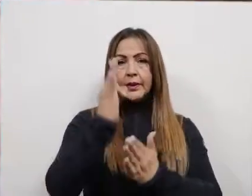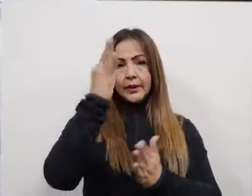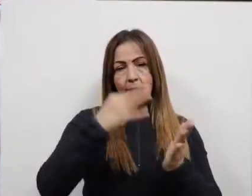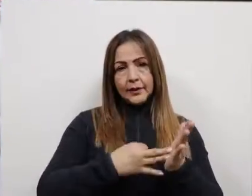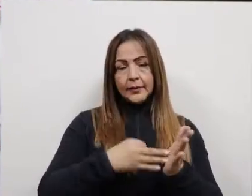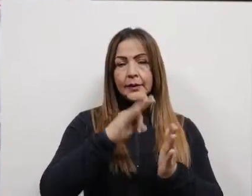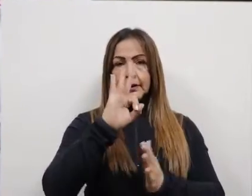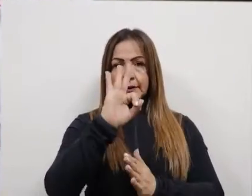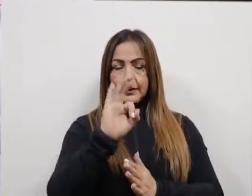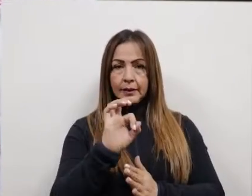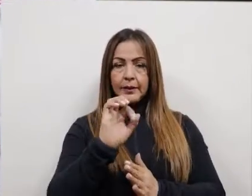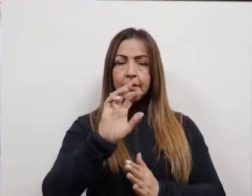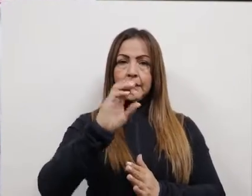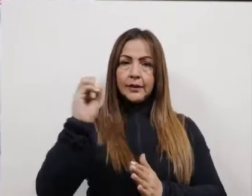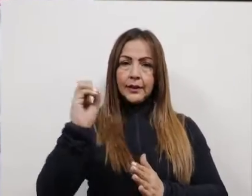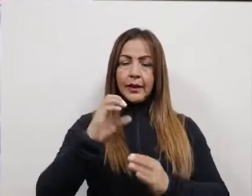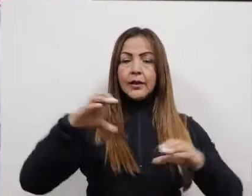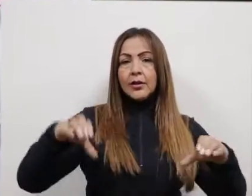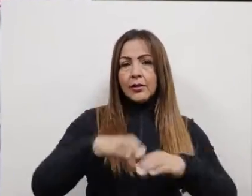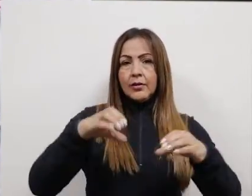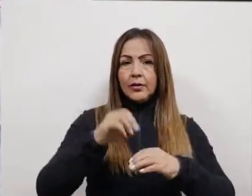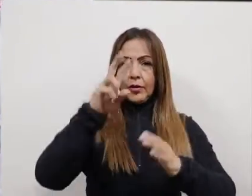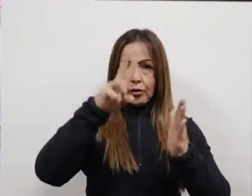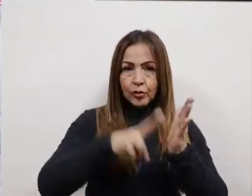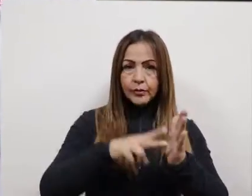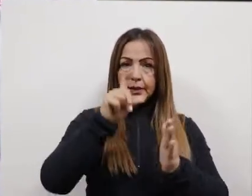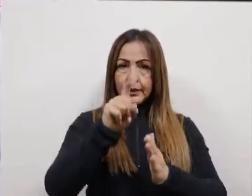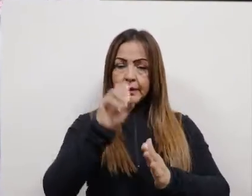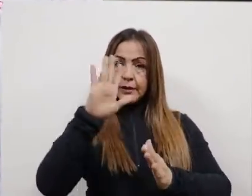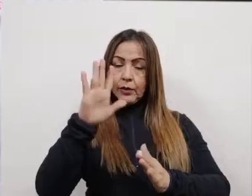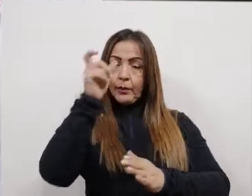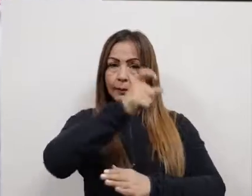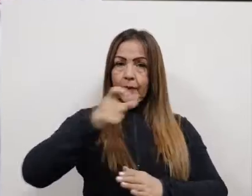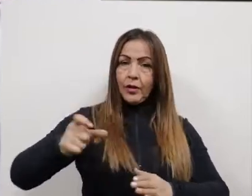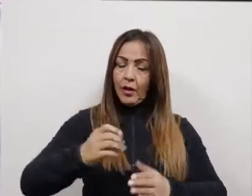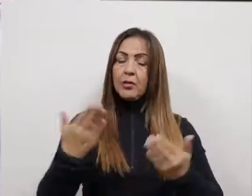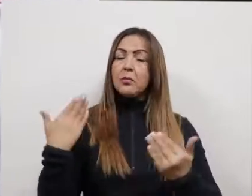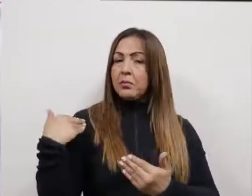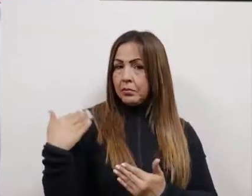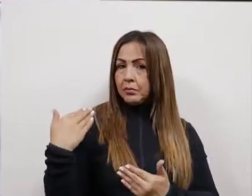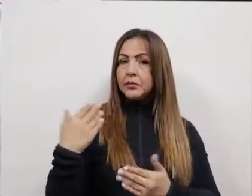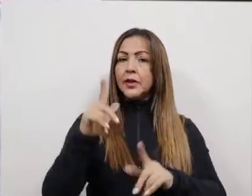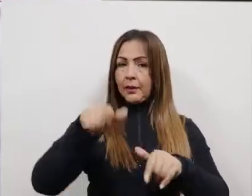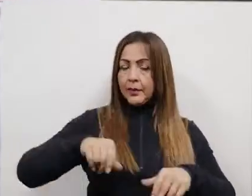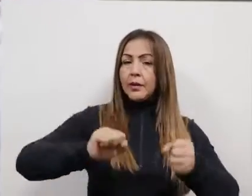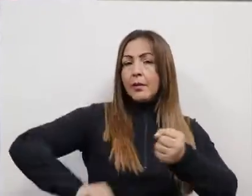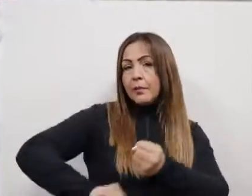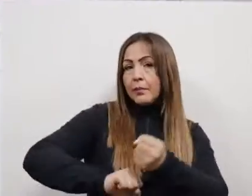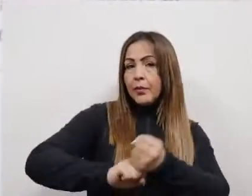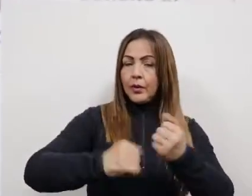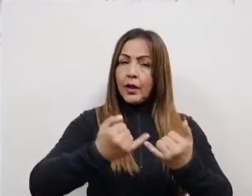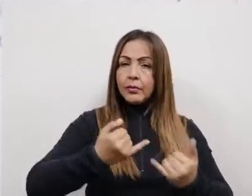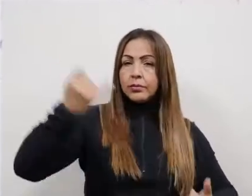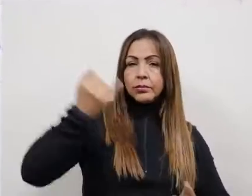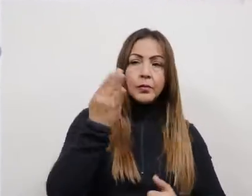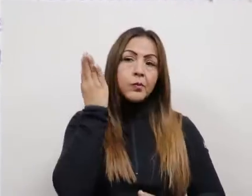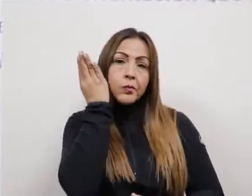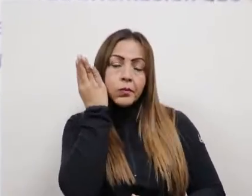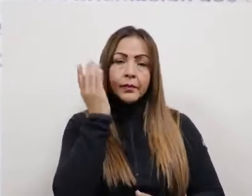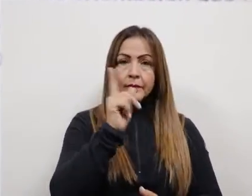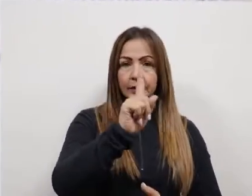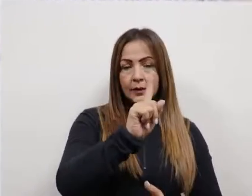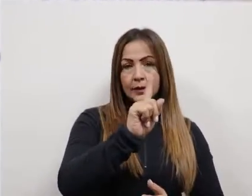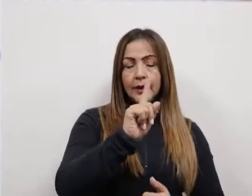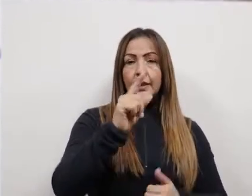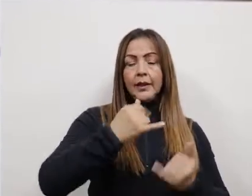realizando así un total de 3.700 actividades, beneficiando un total de 2.265 personas. También se puso en marcha la línea de la